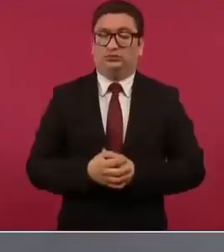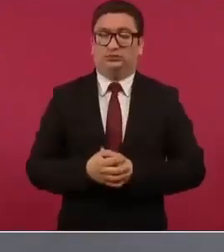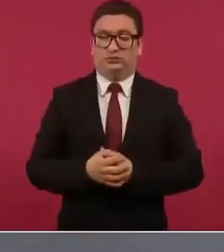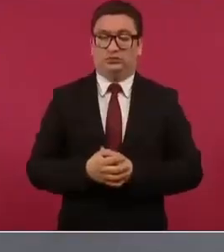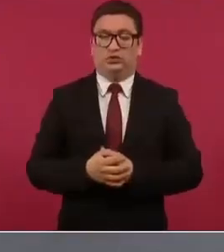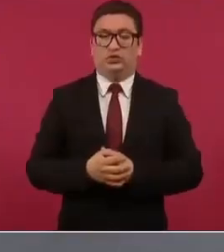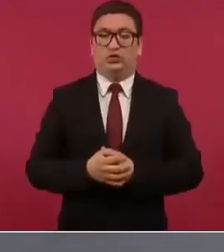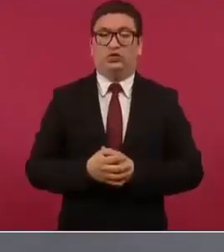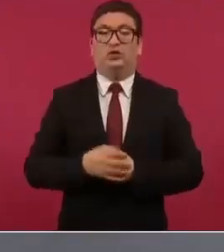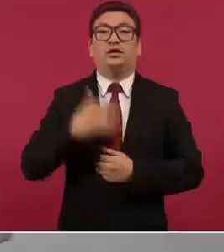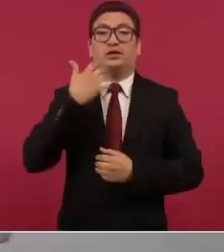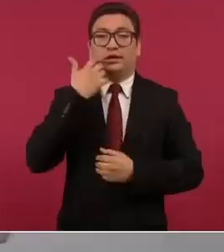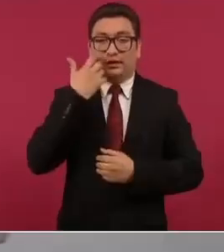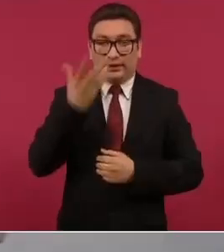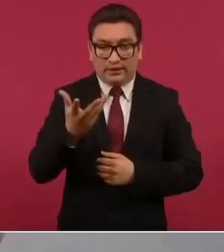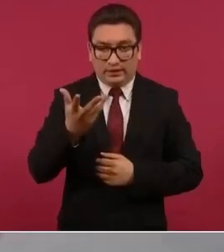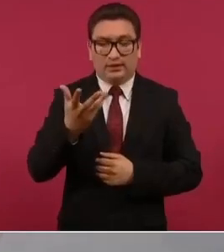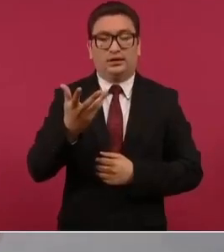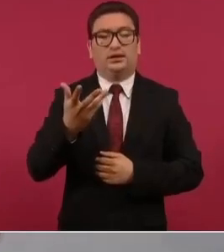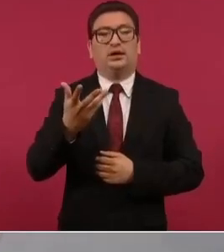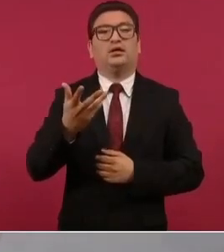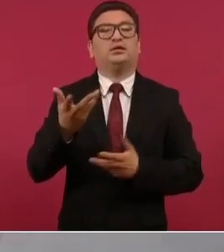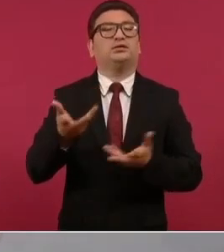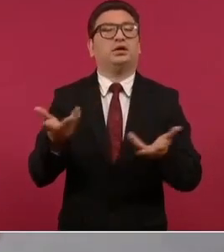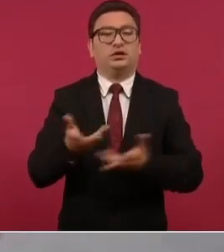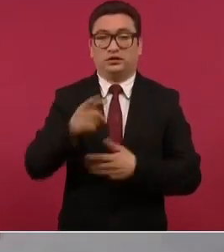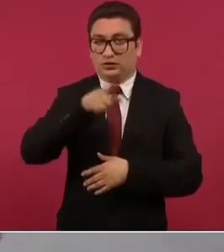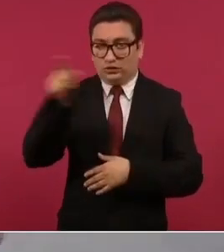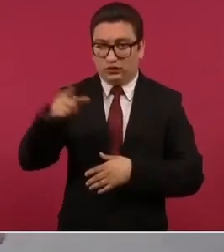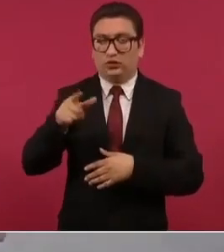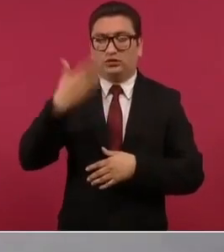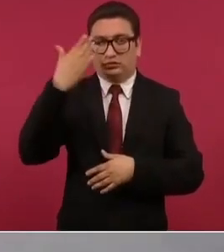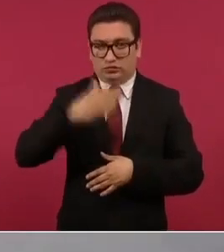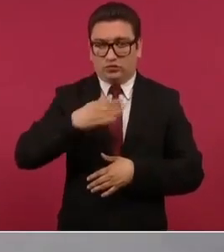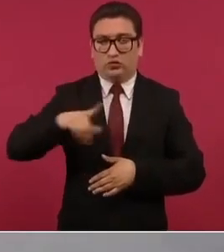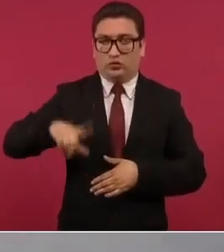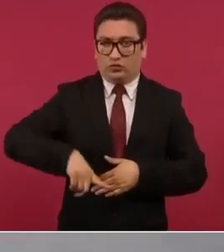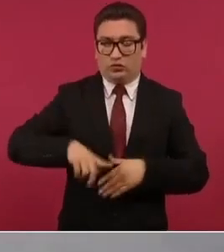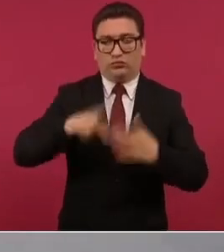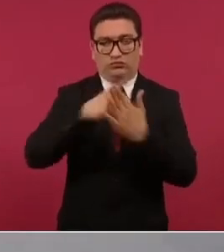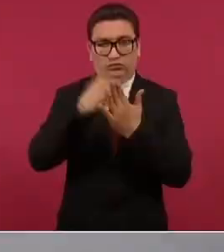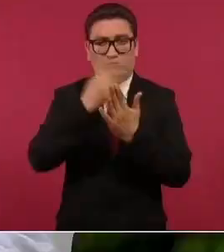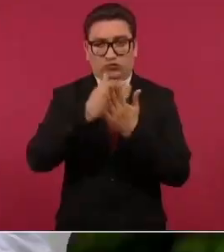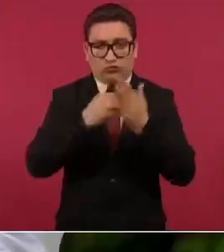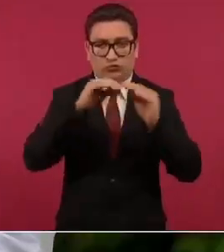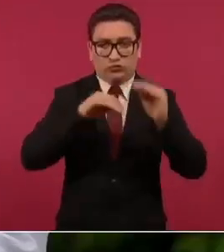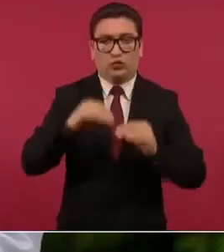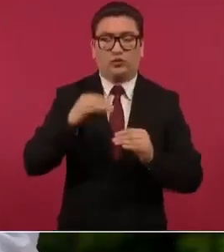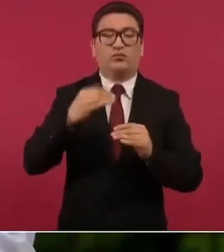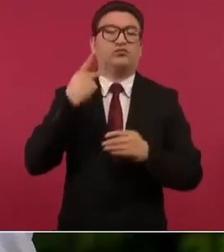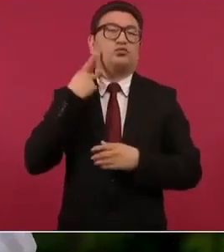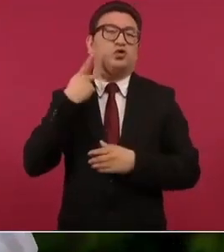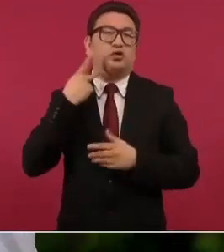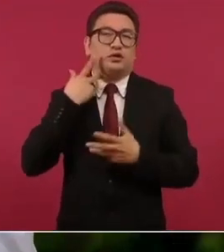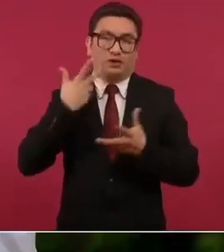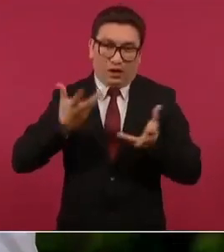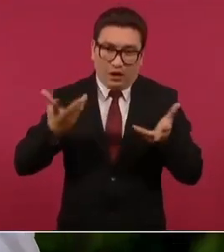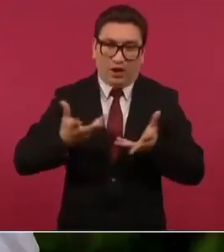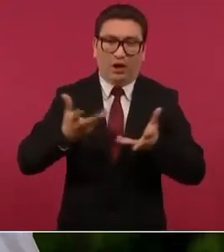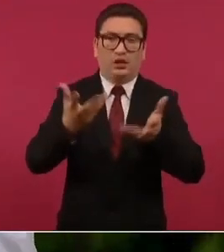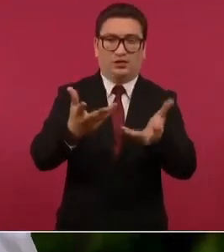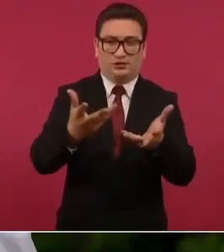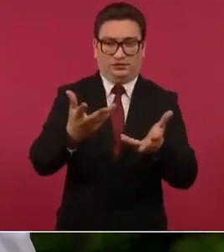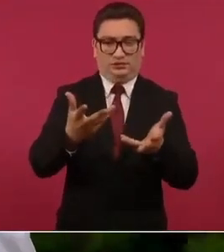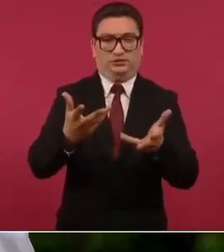echen a andar una política que ofenda